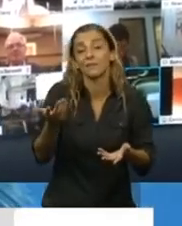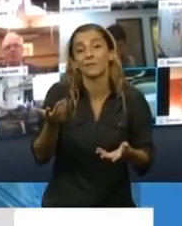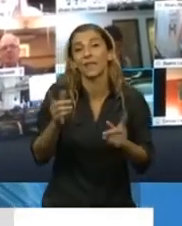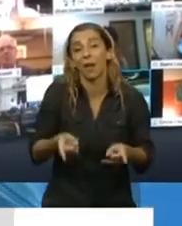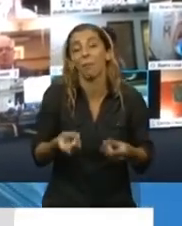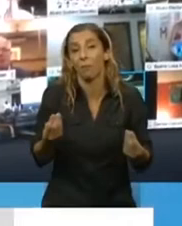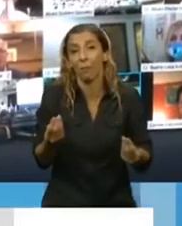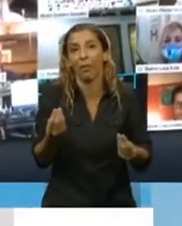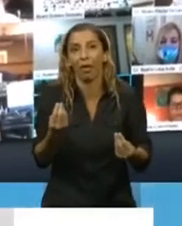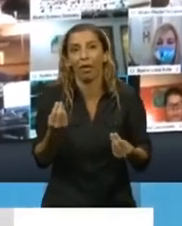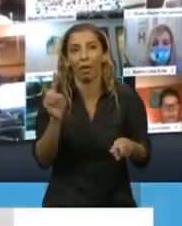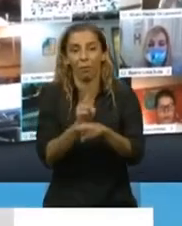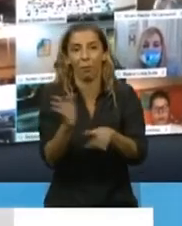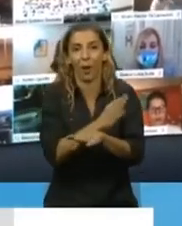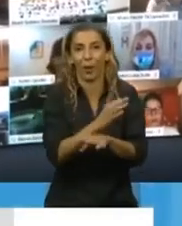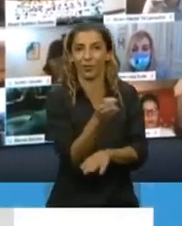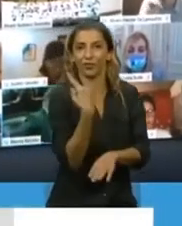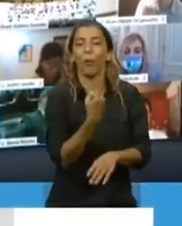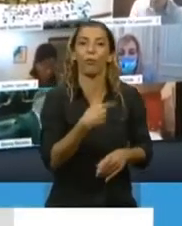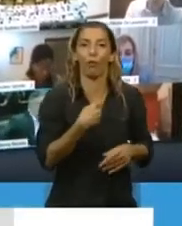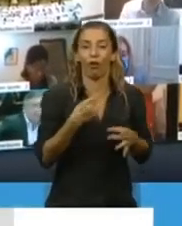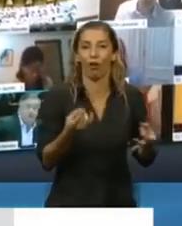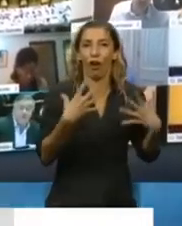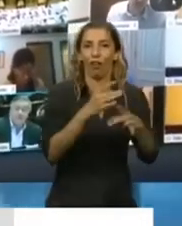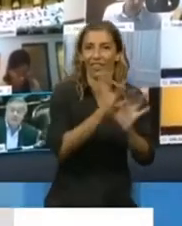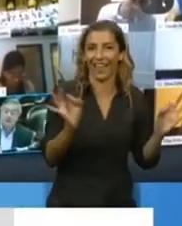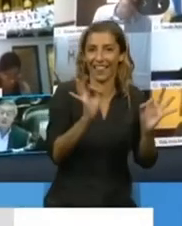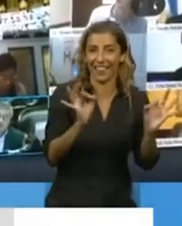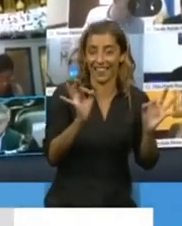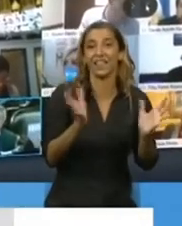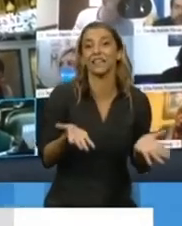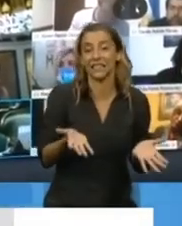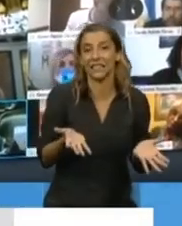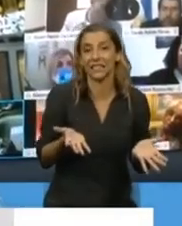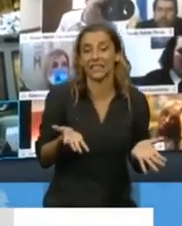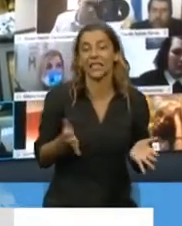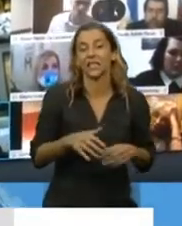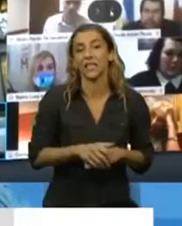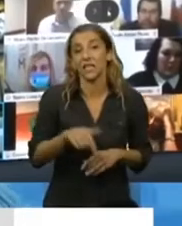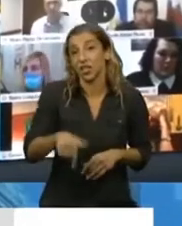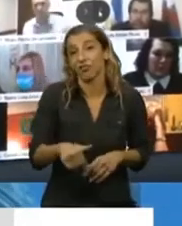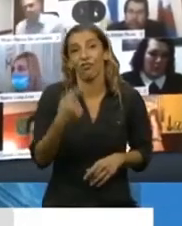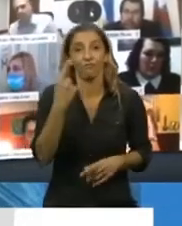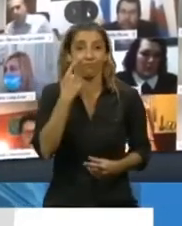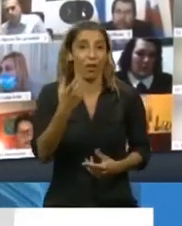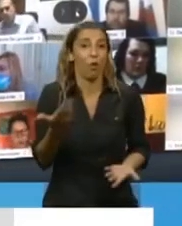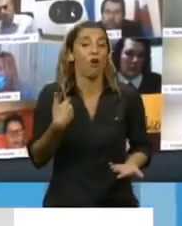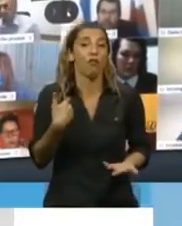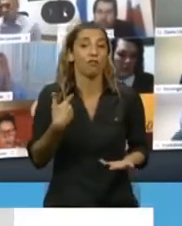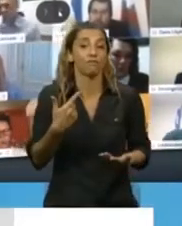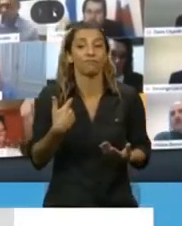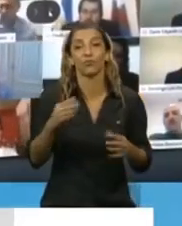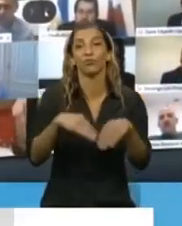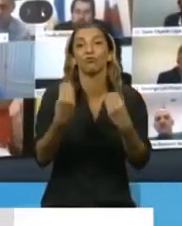obligatorio tuviera los resultados que hemos podido comprobar a la fecha. Y en eso también, señor Presidente,